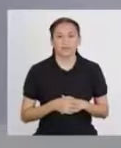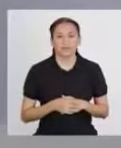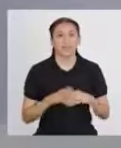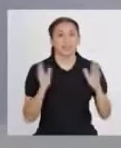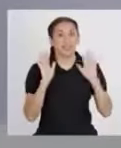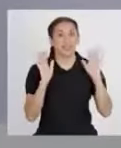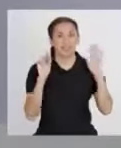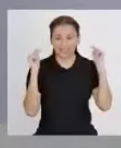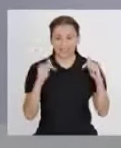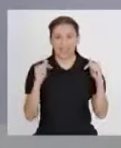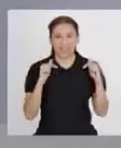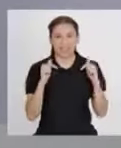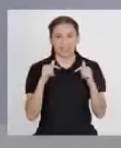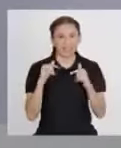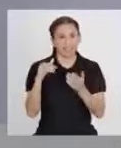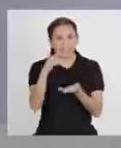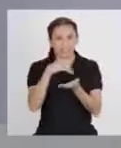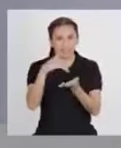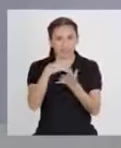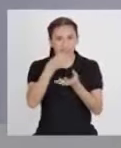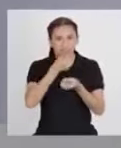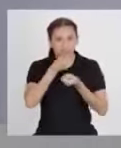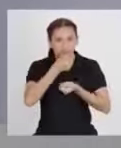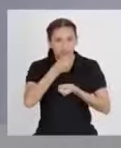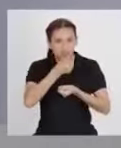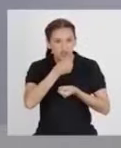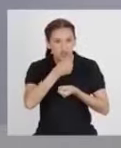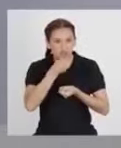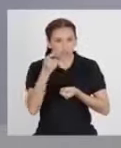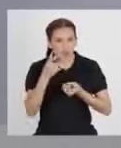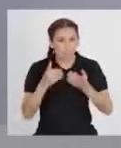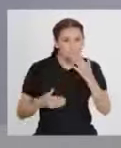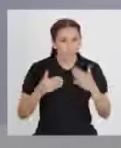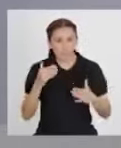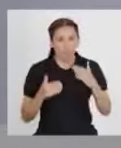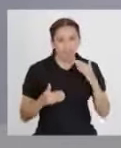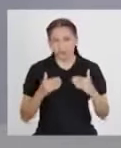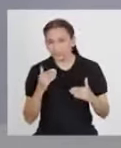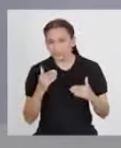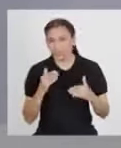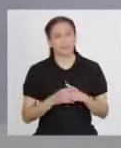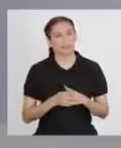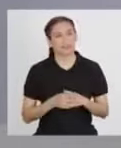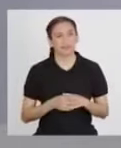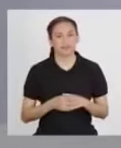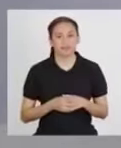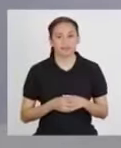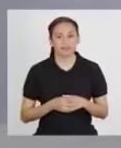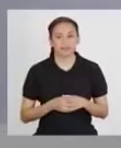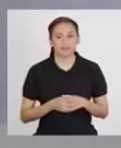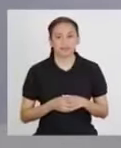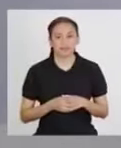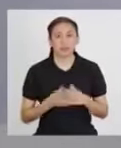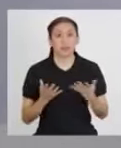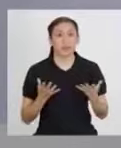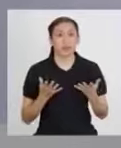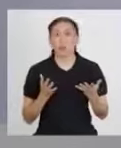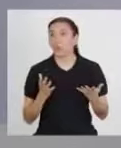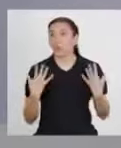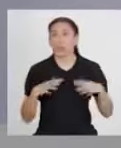¡Y aquí, desde el Centro de Informaciones de Macabot! ¡Ja, ja, ja! ¡Oh!